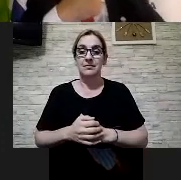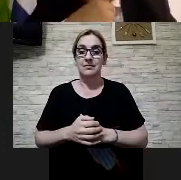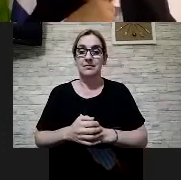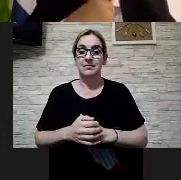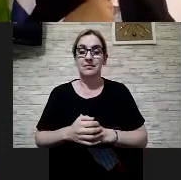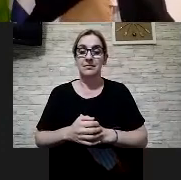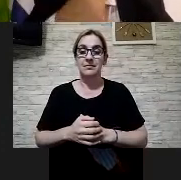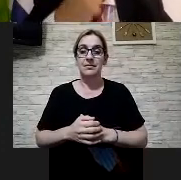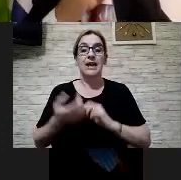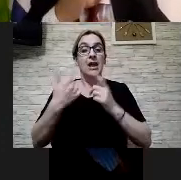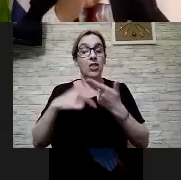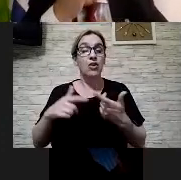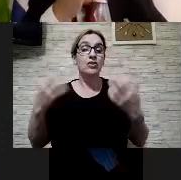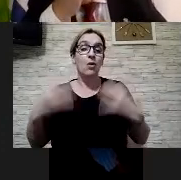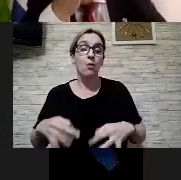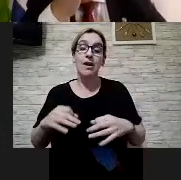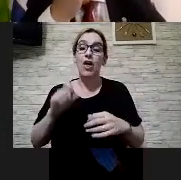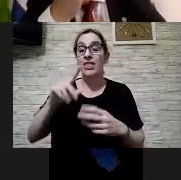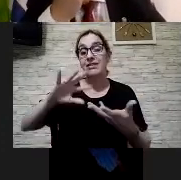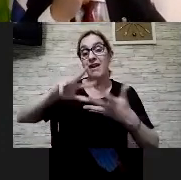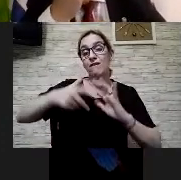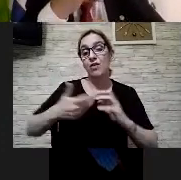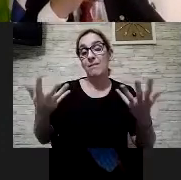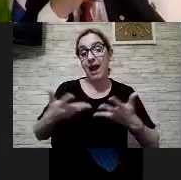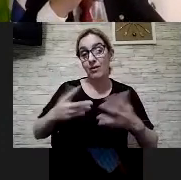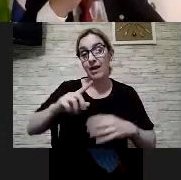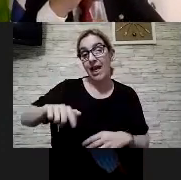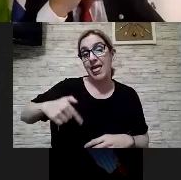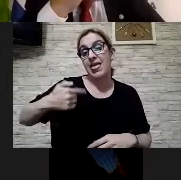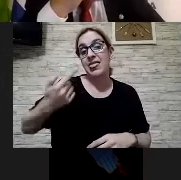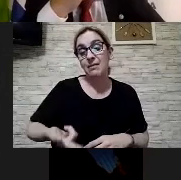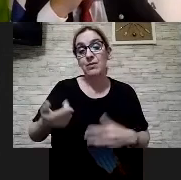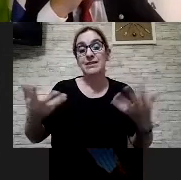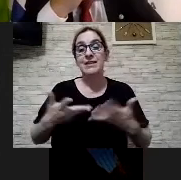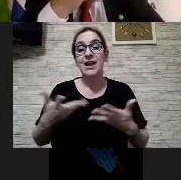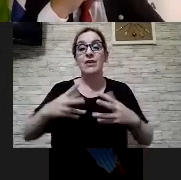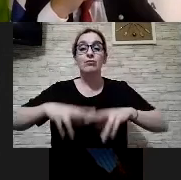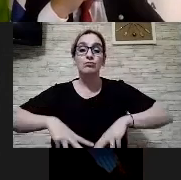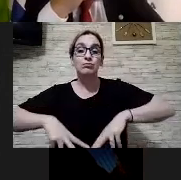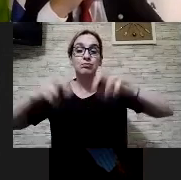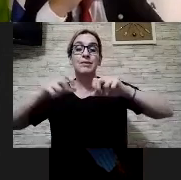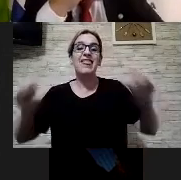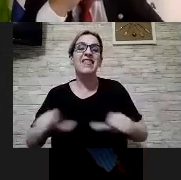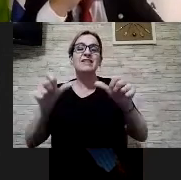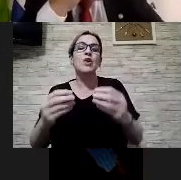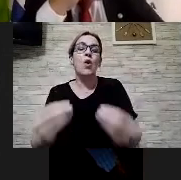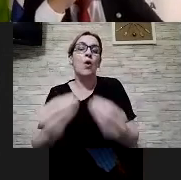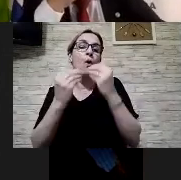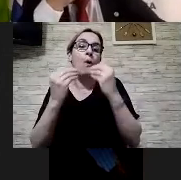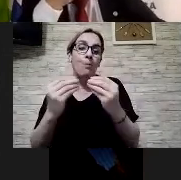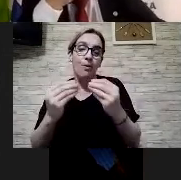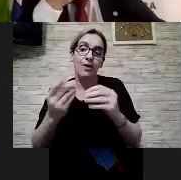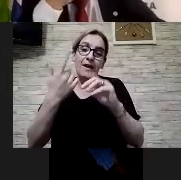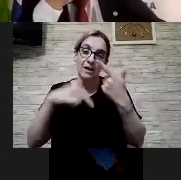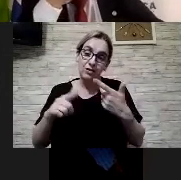entonces bueno en ese sentido después un paso siguiente es lo que es la elaboración de un plan de acción porque bueno todas estas fases